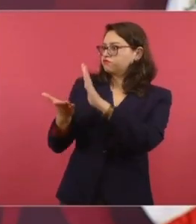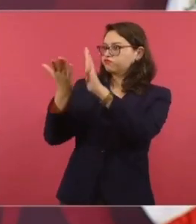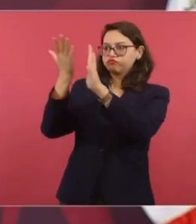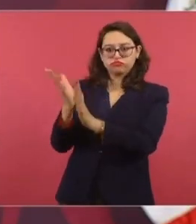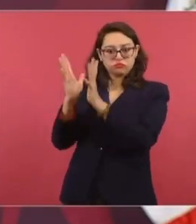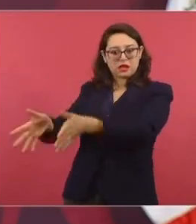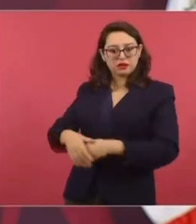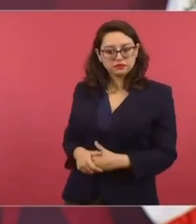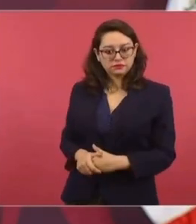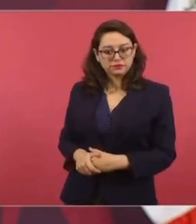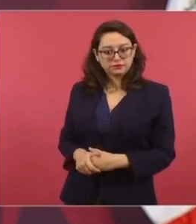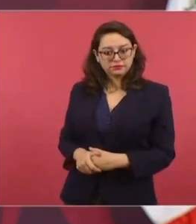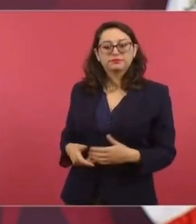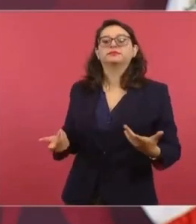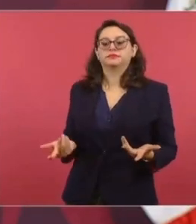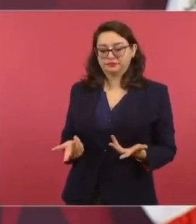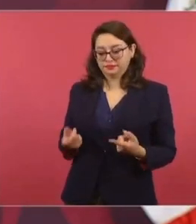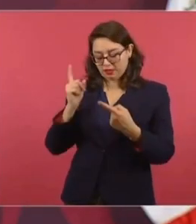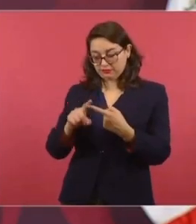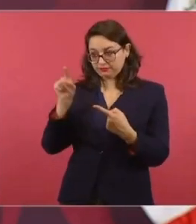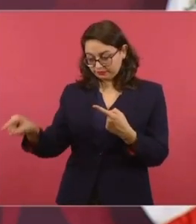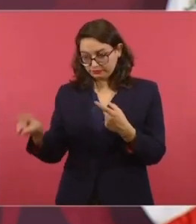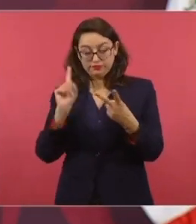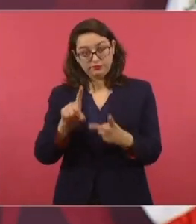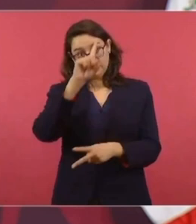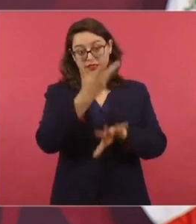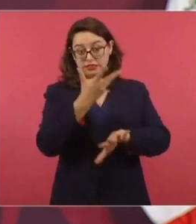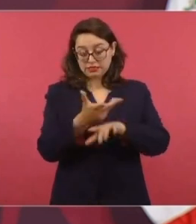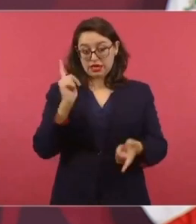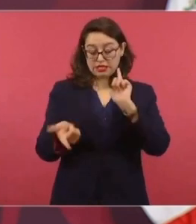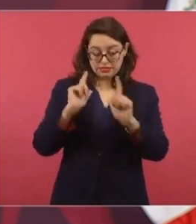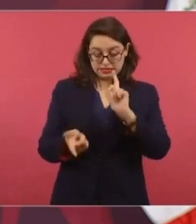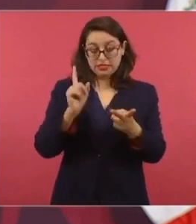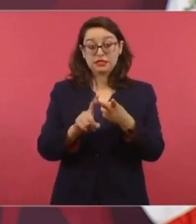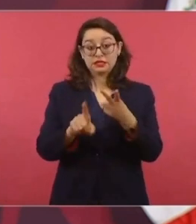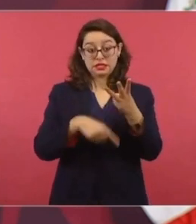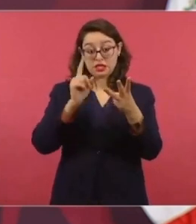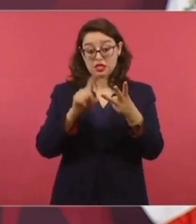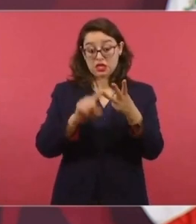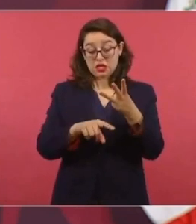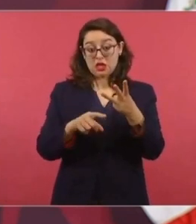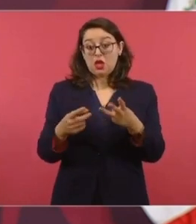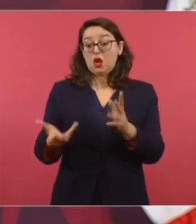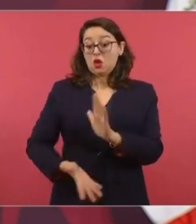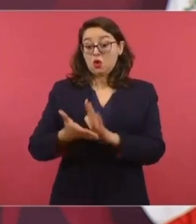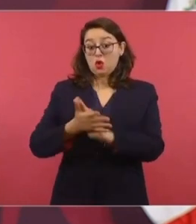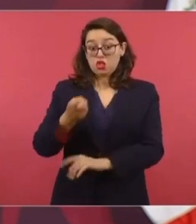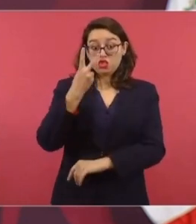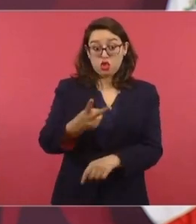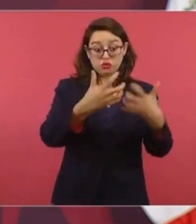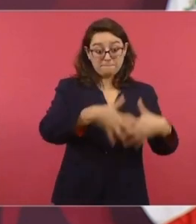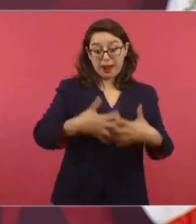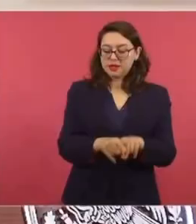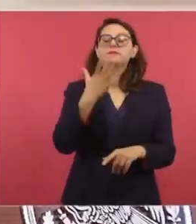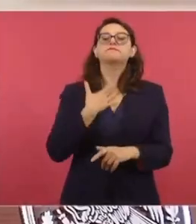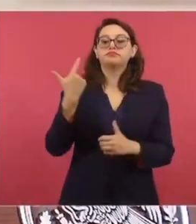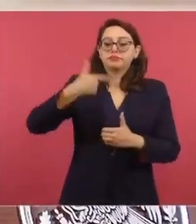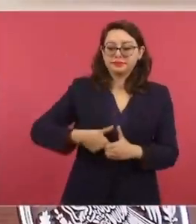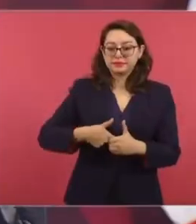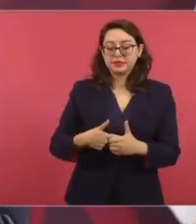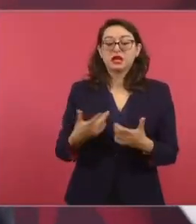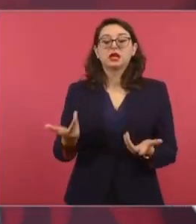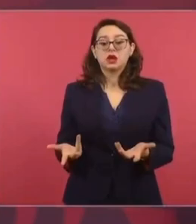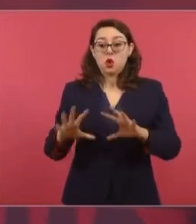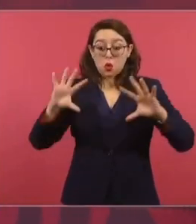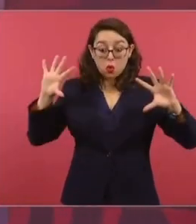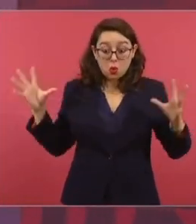Esto nos va a permitir, también con la compra que hicimos de la refinería Deer Park y con dos coquizadoras que estamos construyendo, que son como dos refinerías más, para